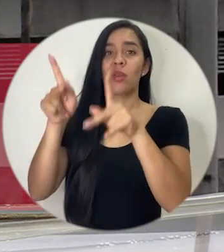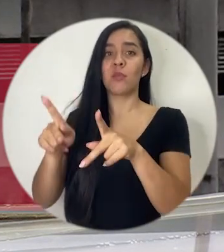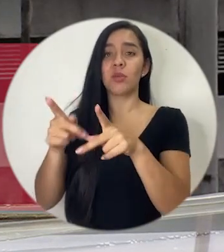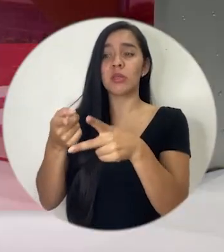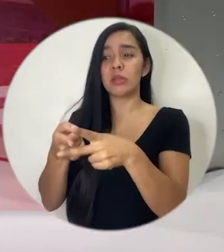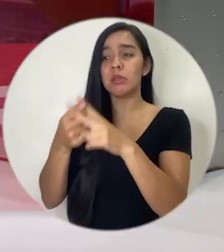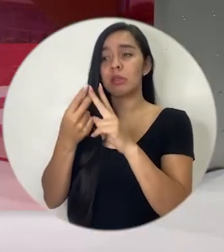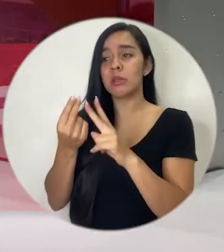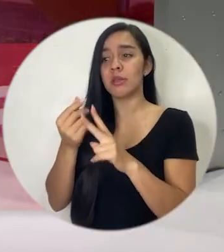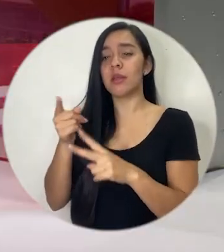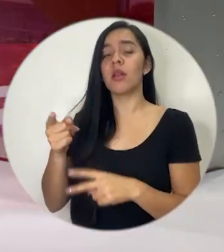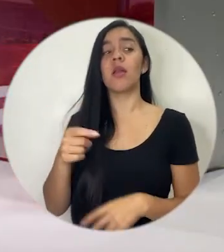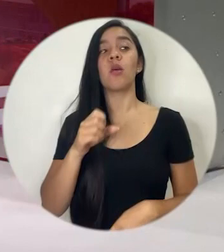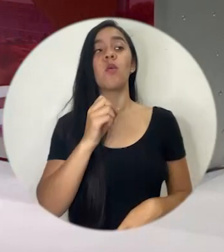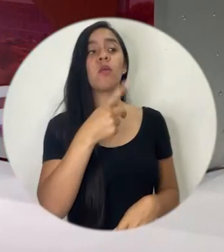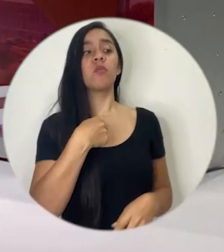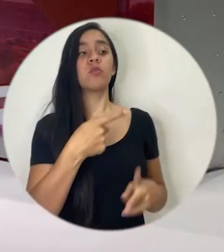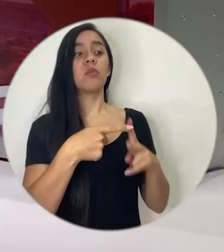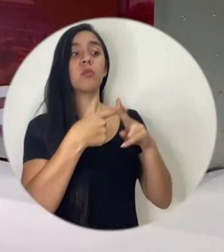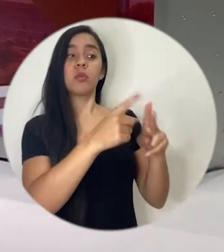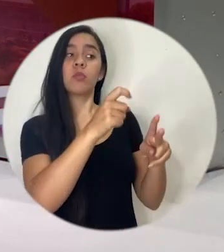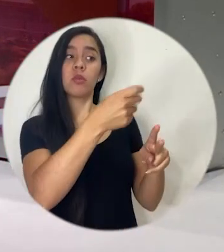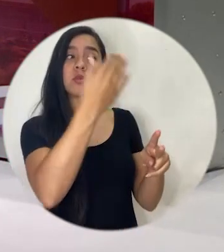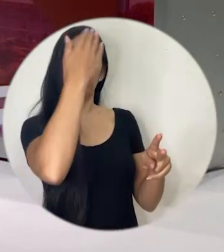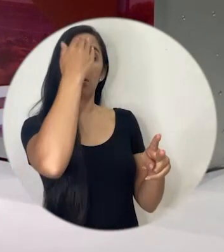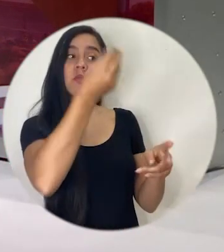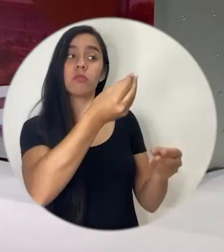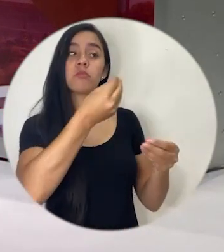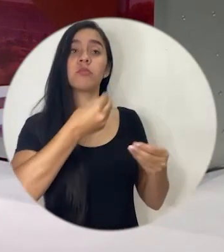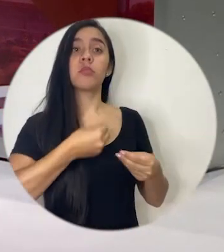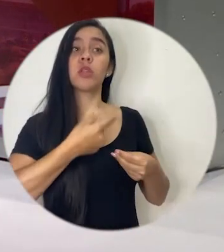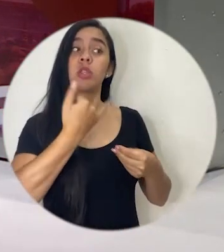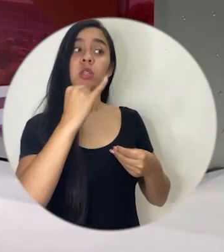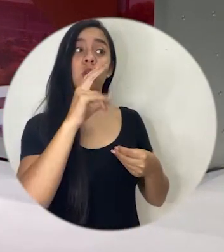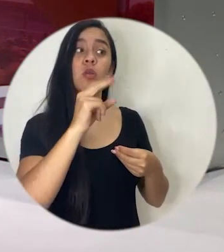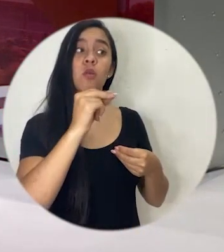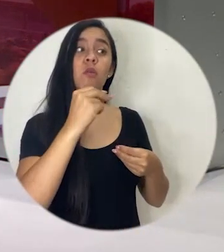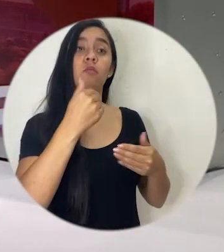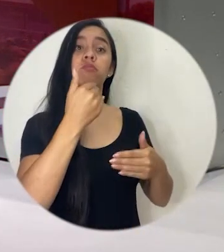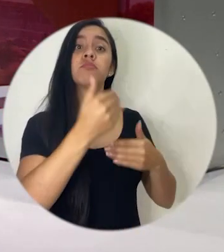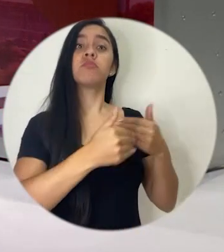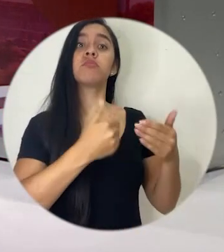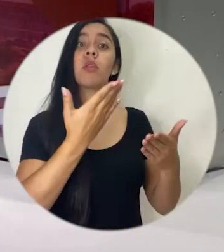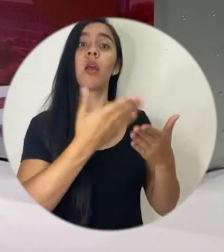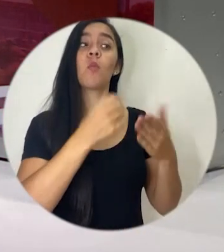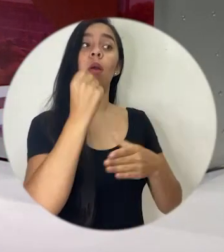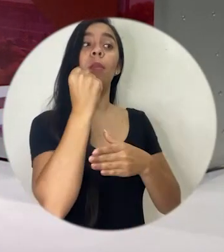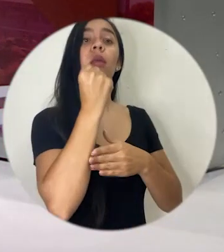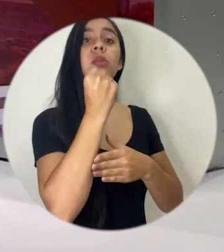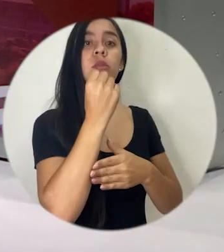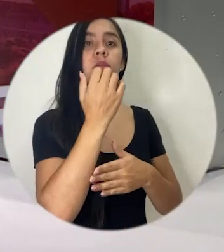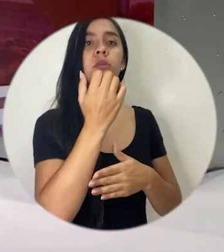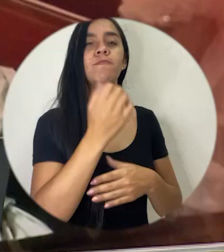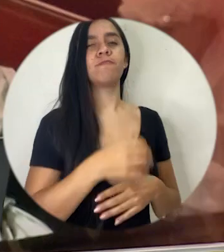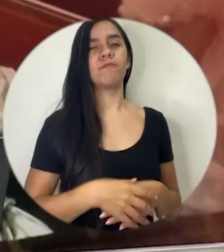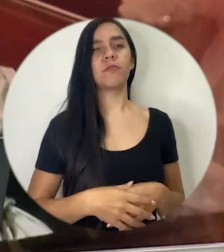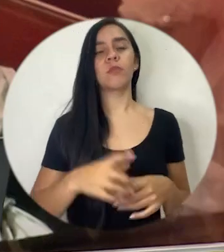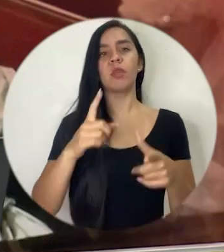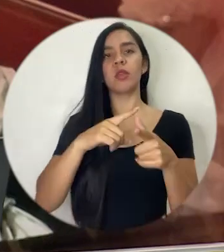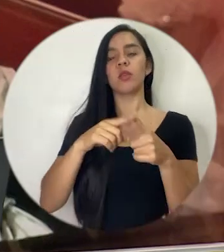yo creo que tal vez para hacer una para ahondar en esta aclaración microcrédito está